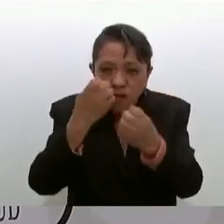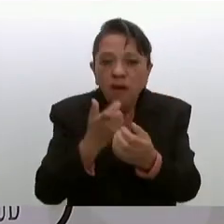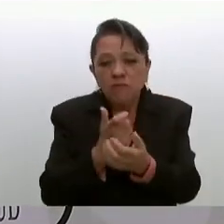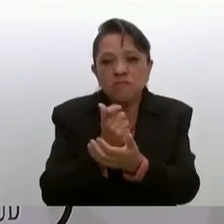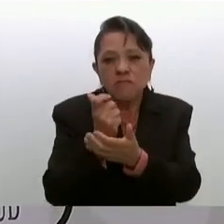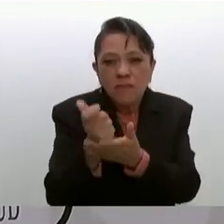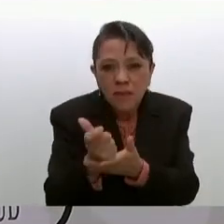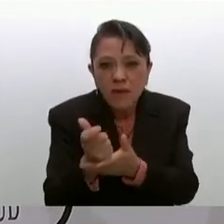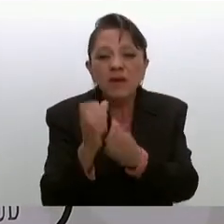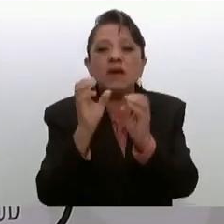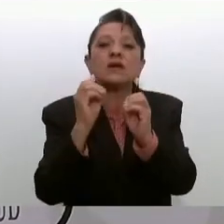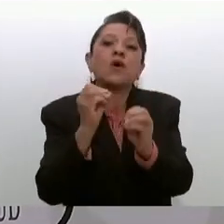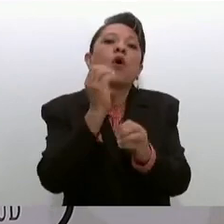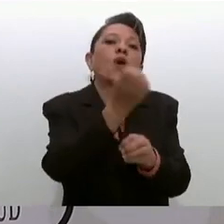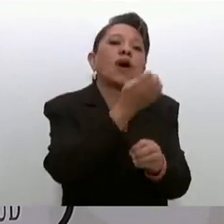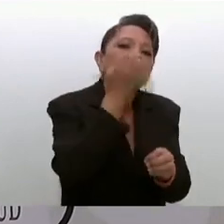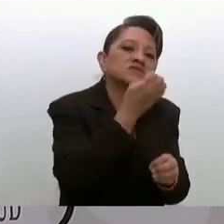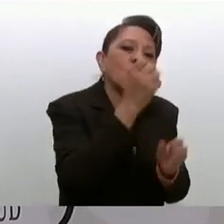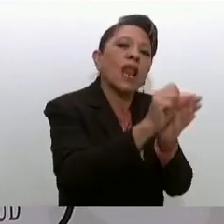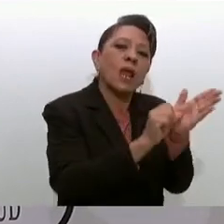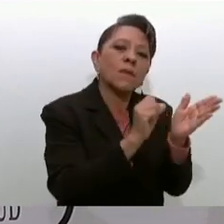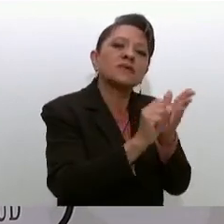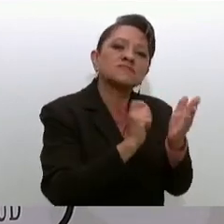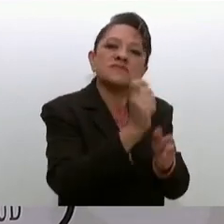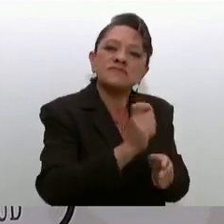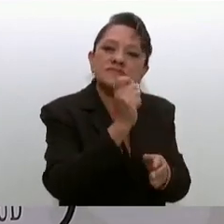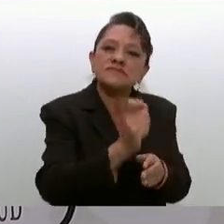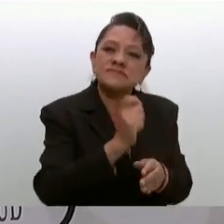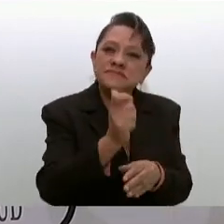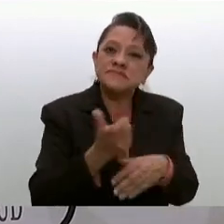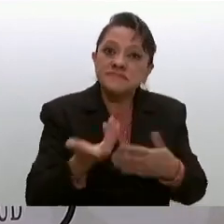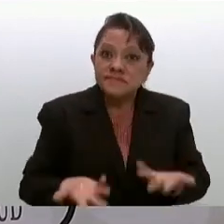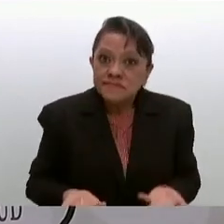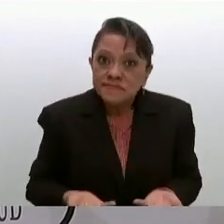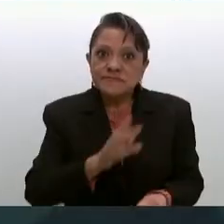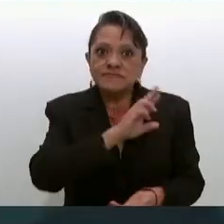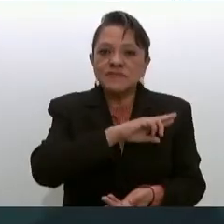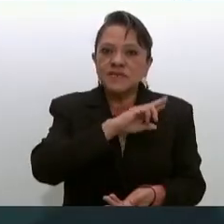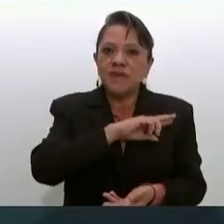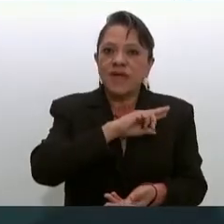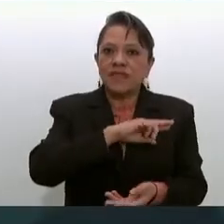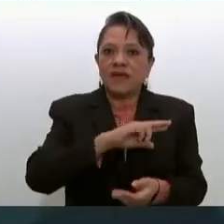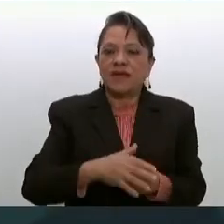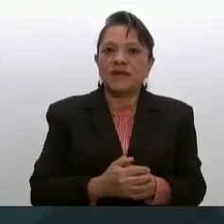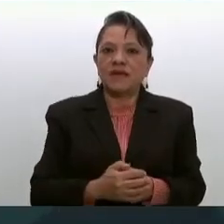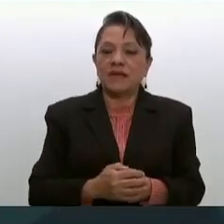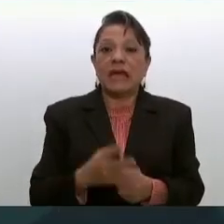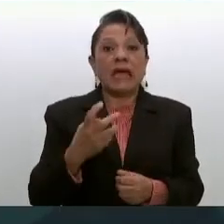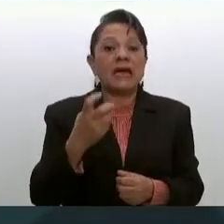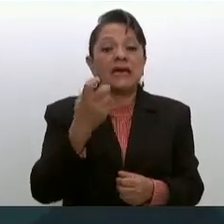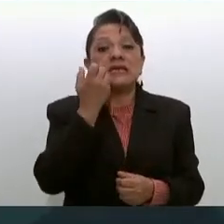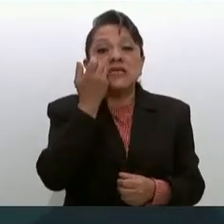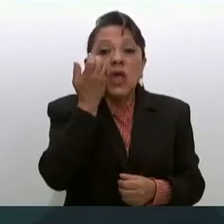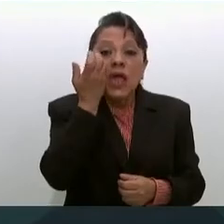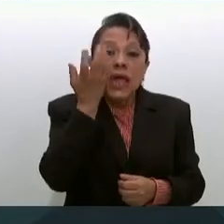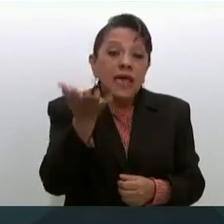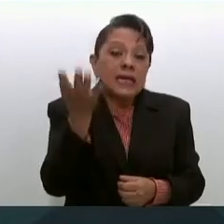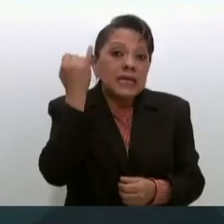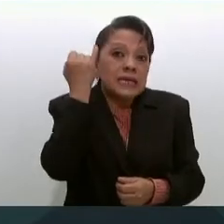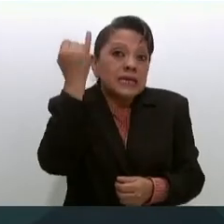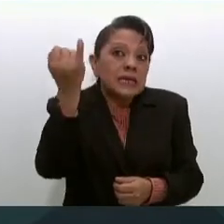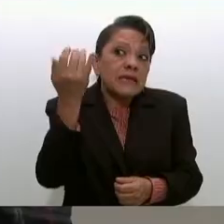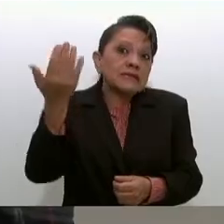una escuela privada esa era la idea